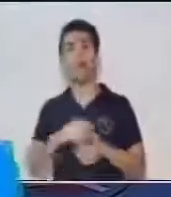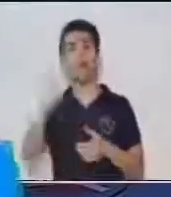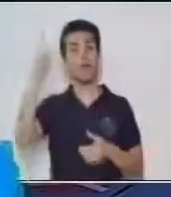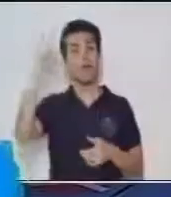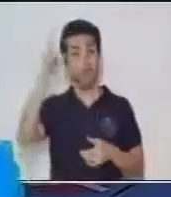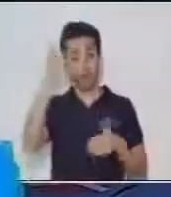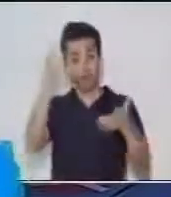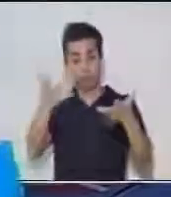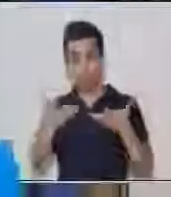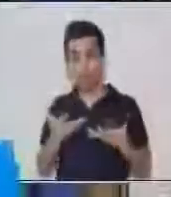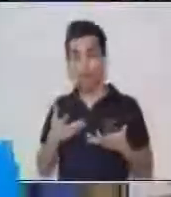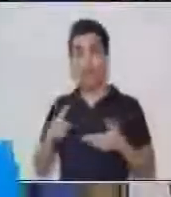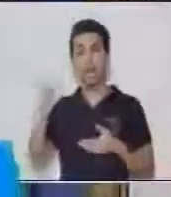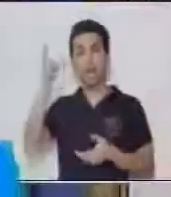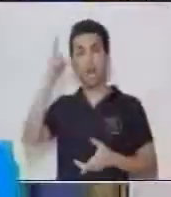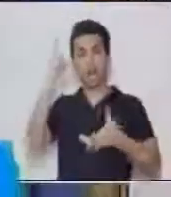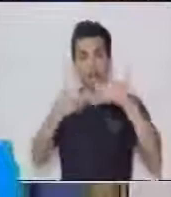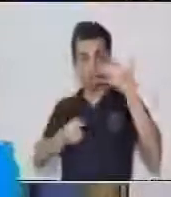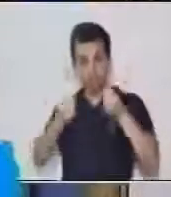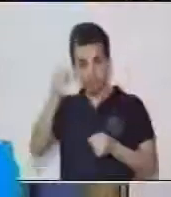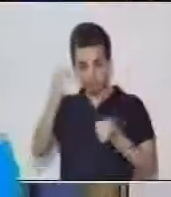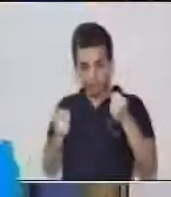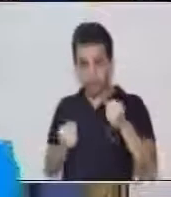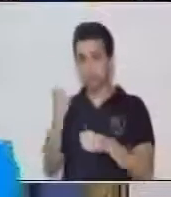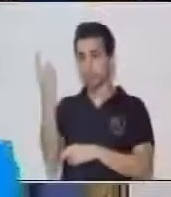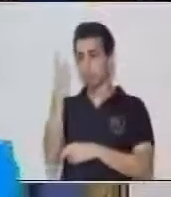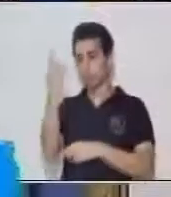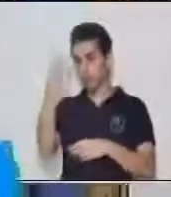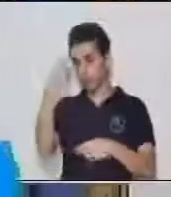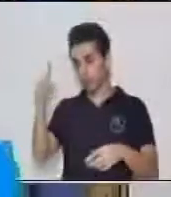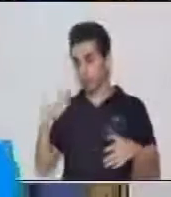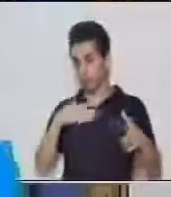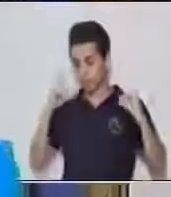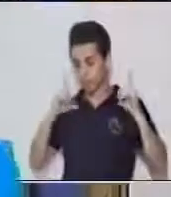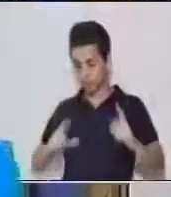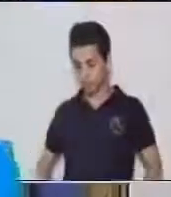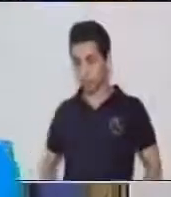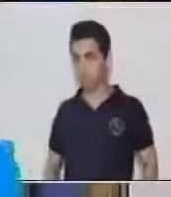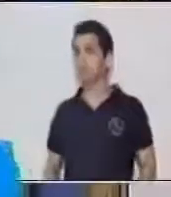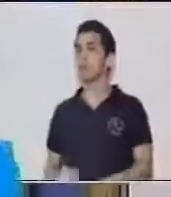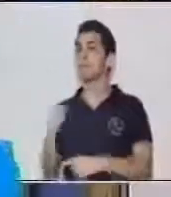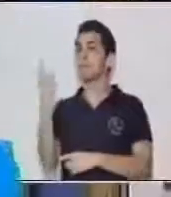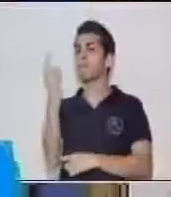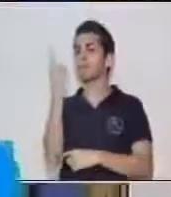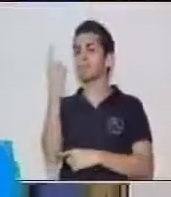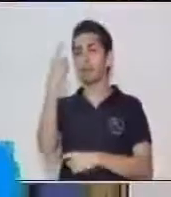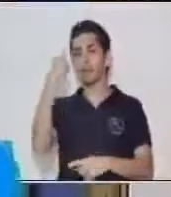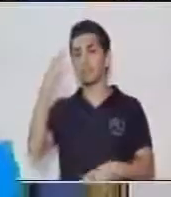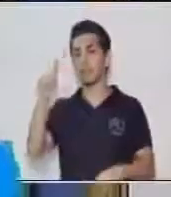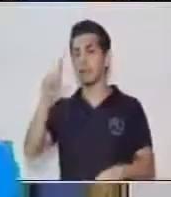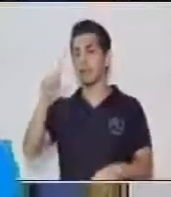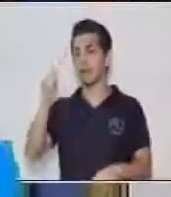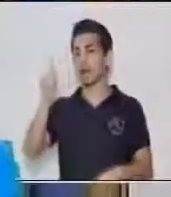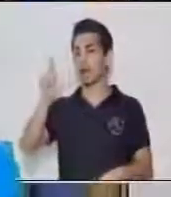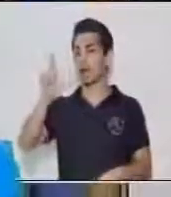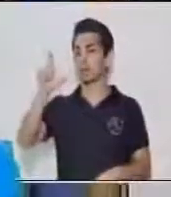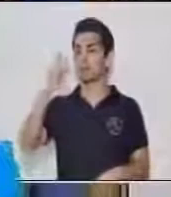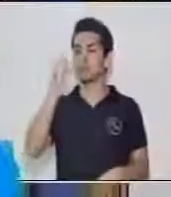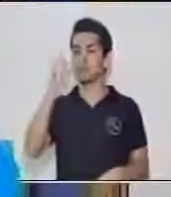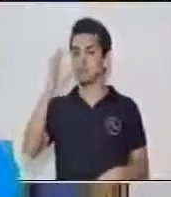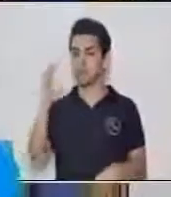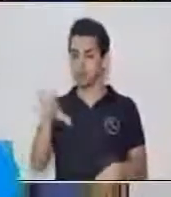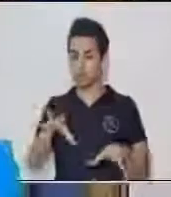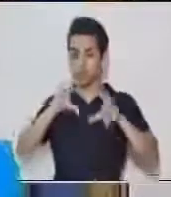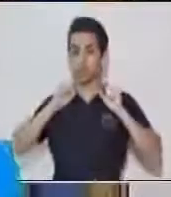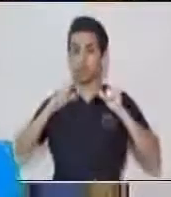importante para el cuerpo. Por ser la principal fuente de calcio, además se absorbe su calcio, mejor que el de otros